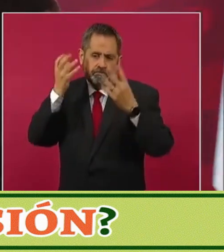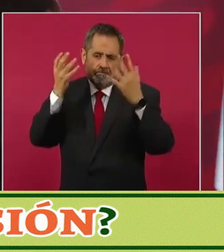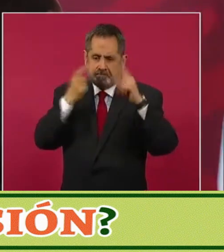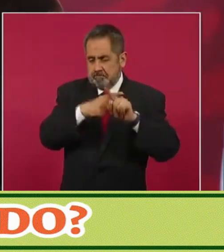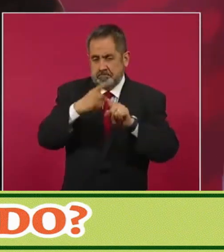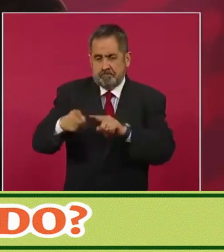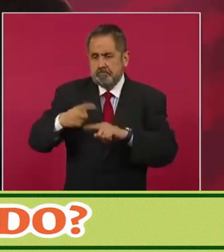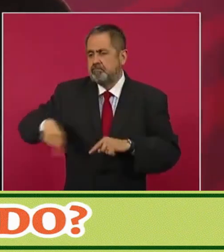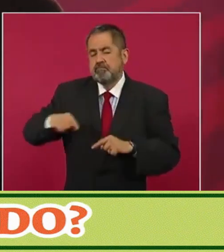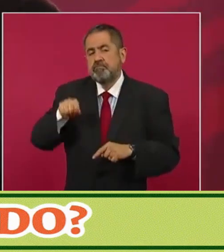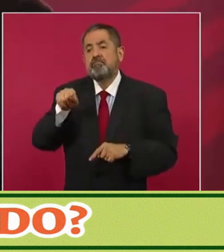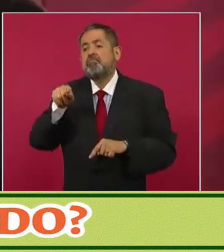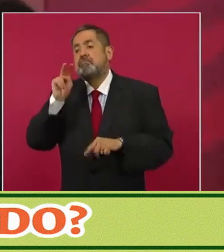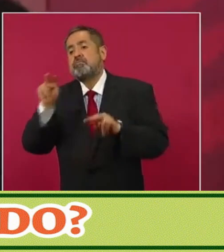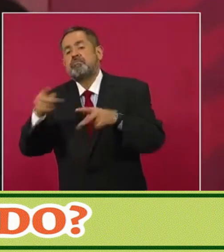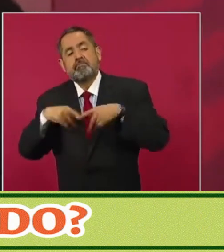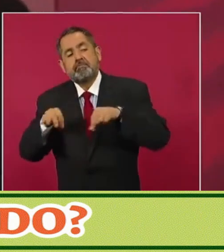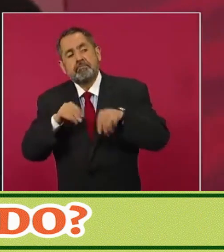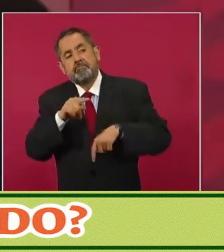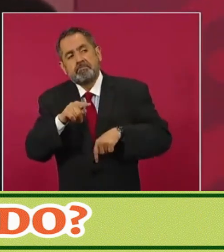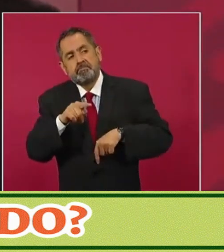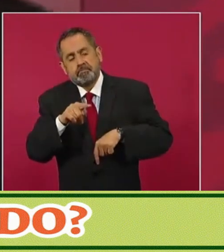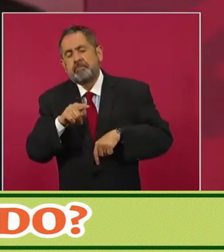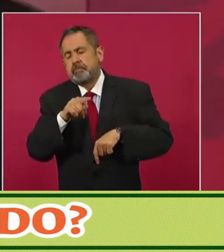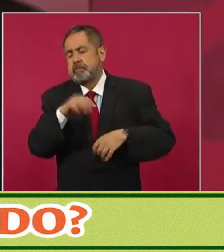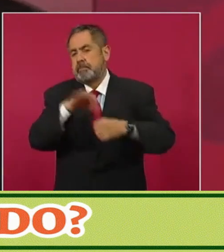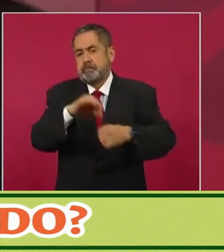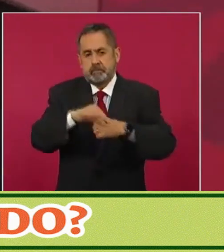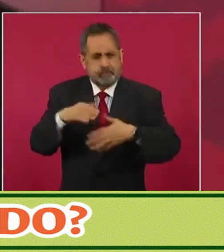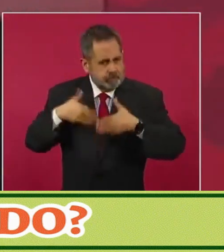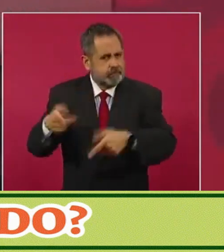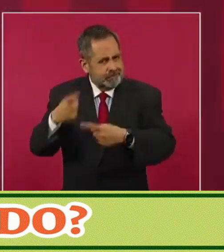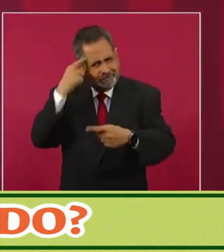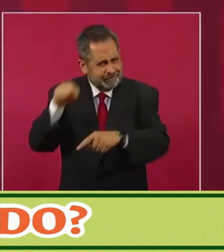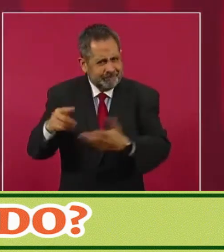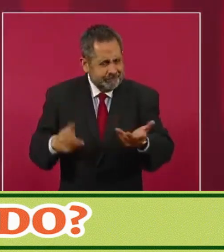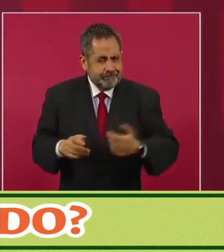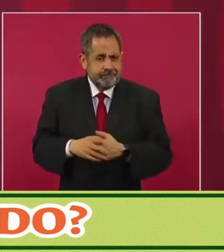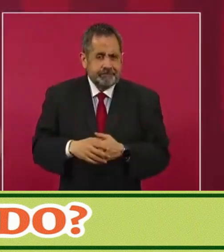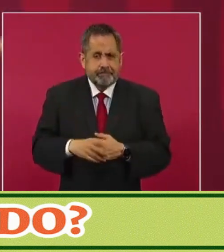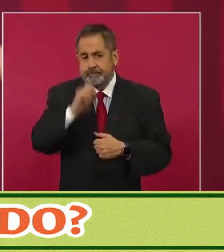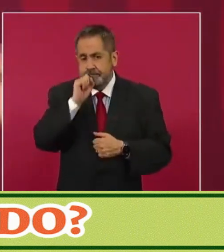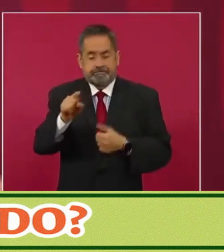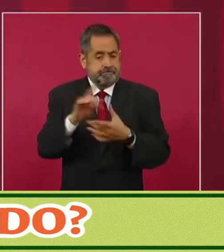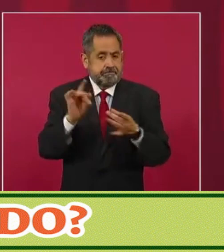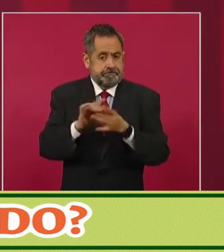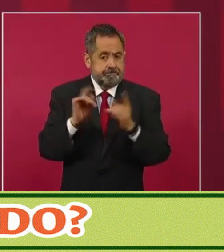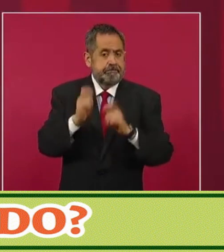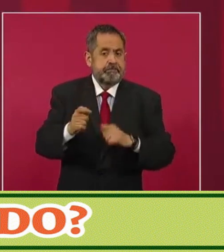Y también que se entienda si